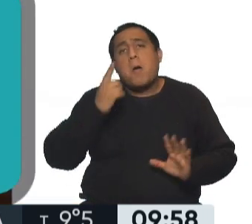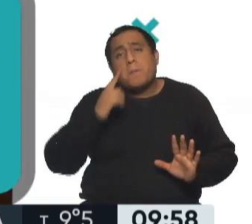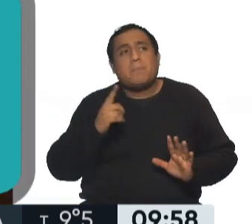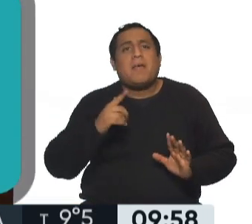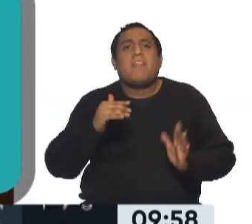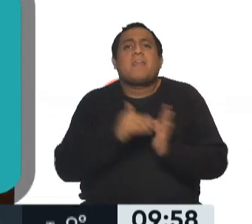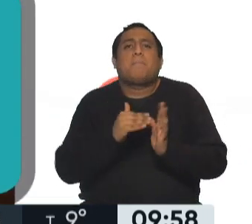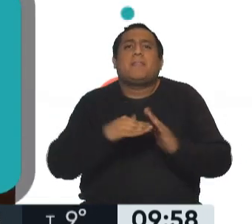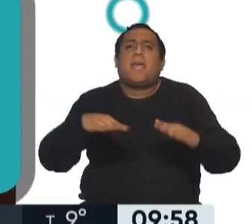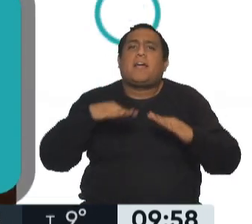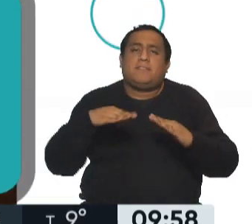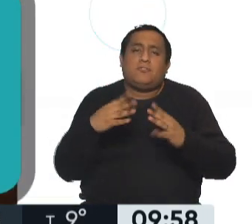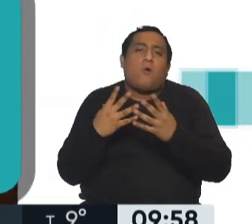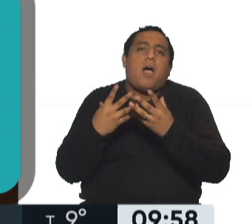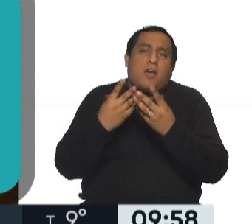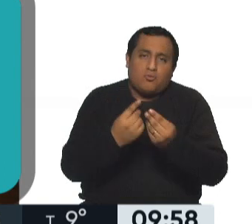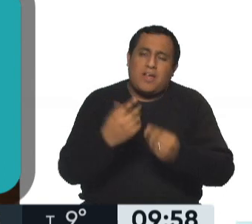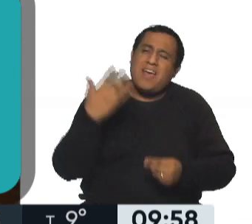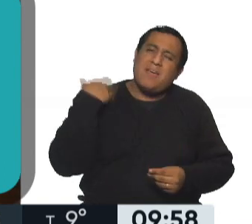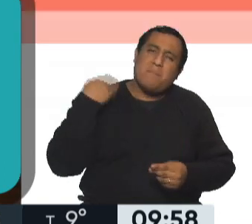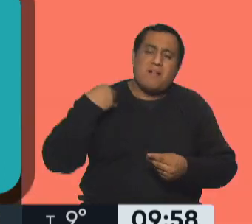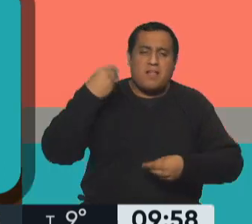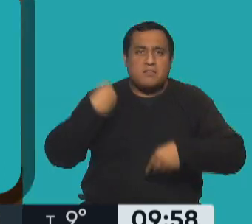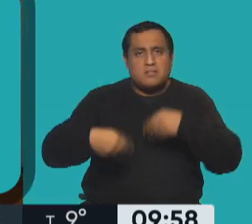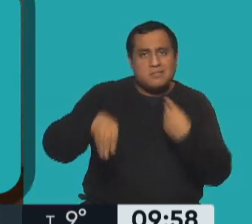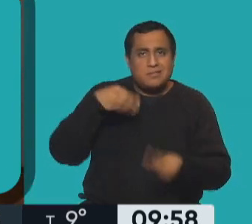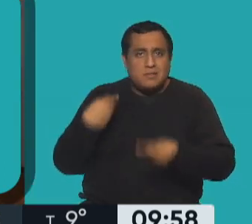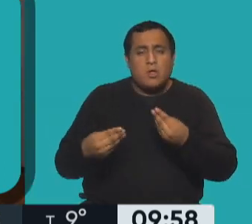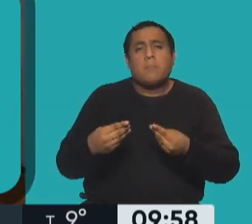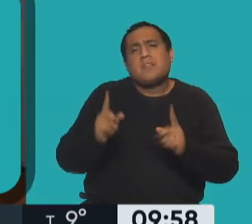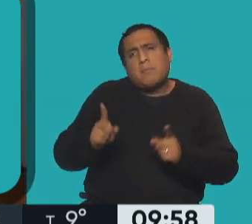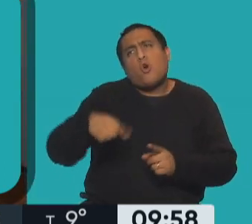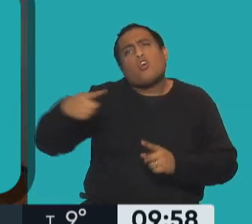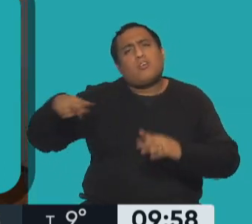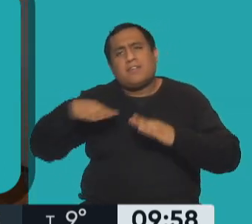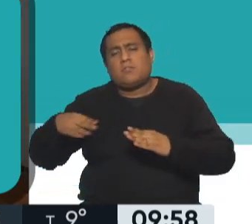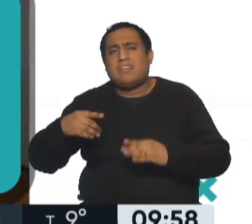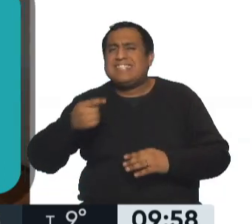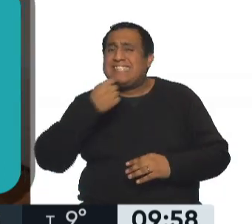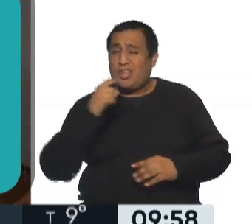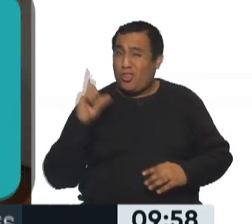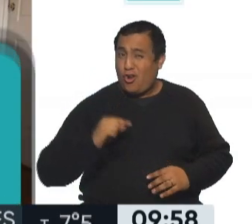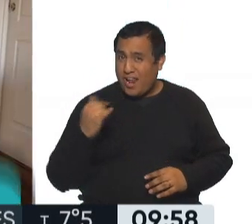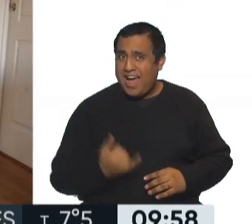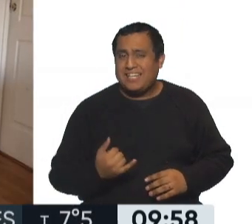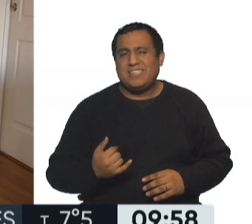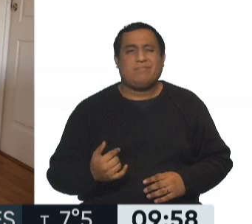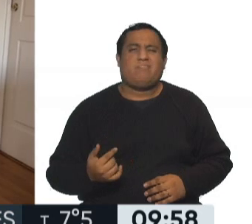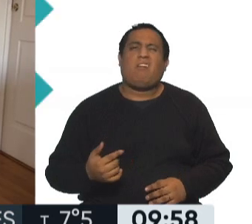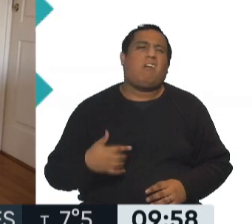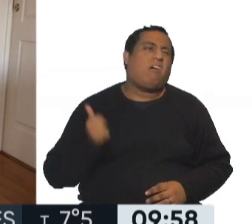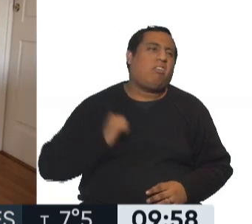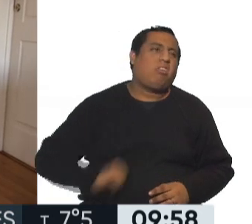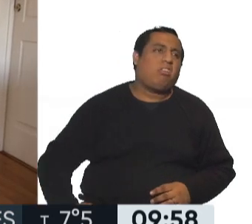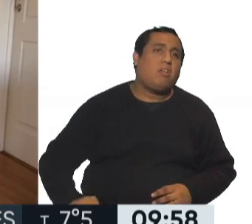ejercicios que te ayuden a descomprimir la espalda y que te permitan hacer otros obviamente cuando tengo dolor ¿qué pasa? no tengo ganas de hacer y